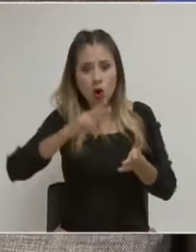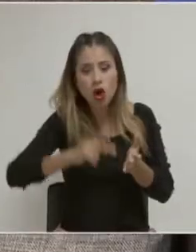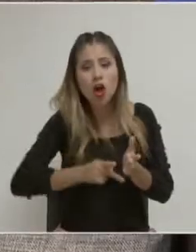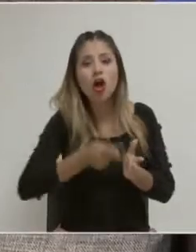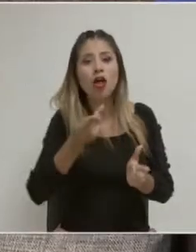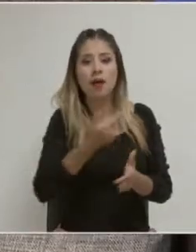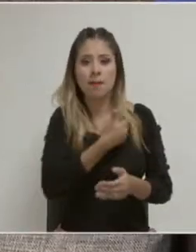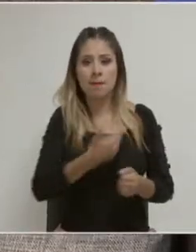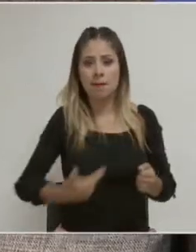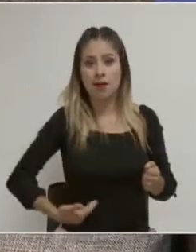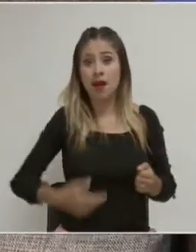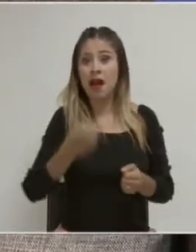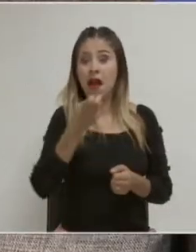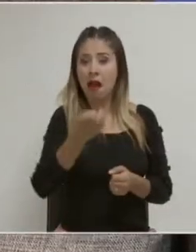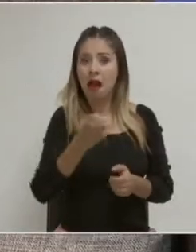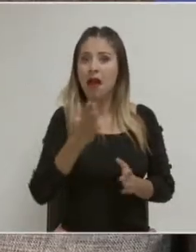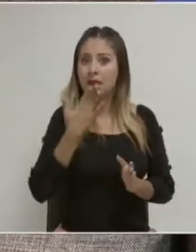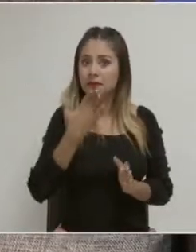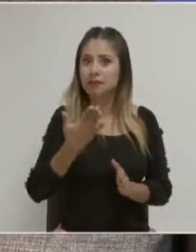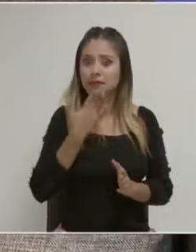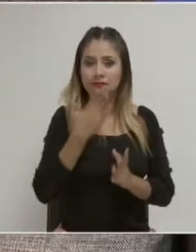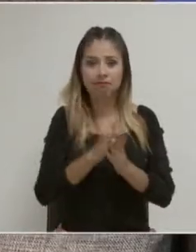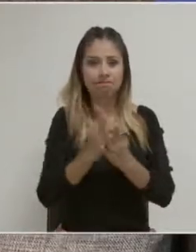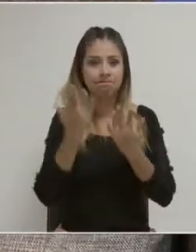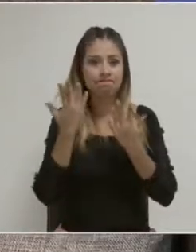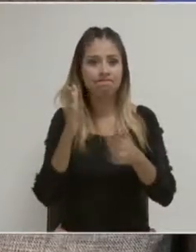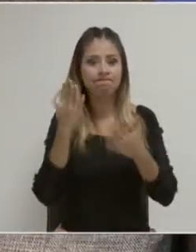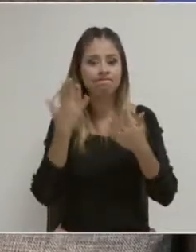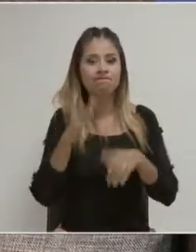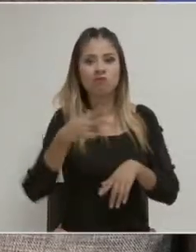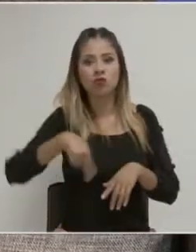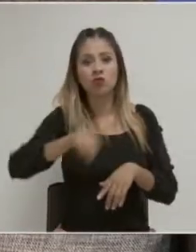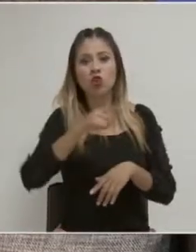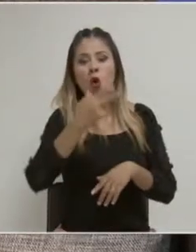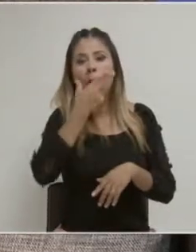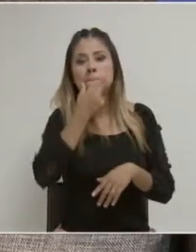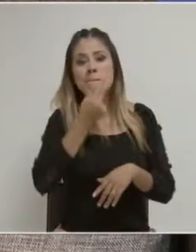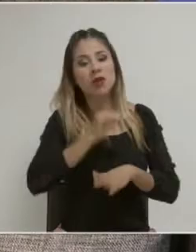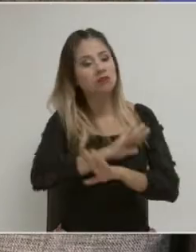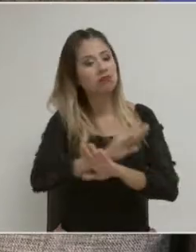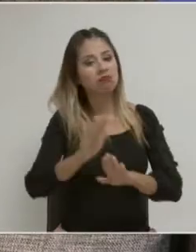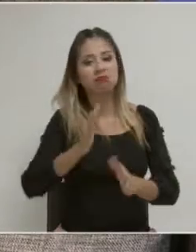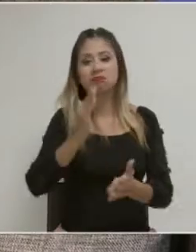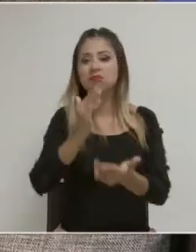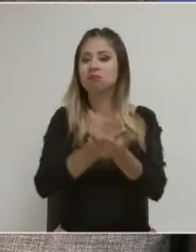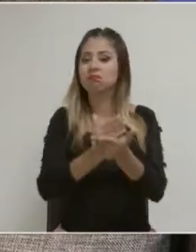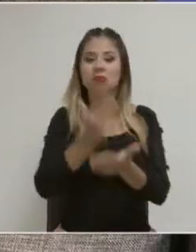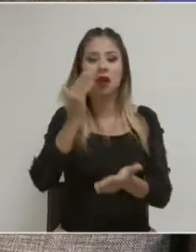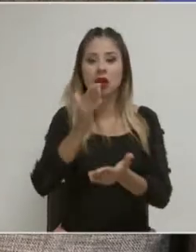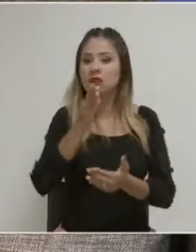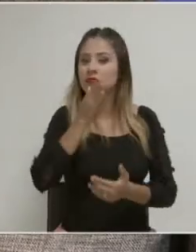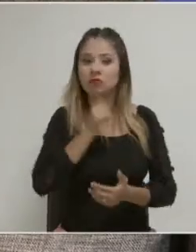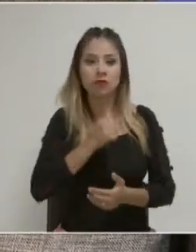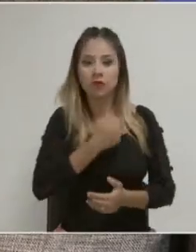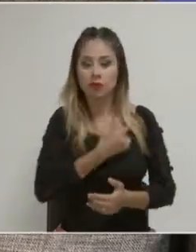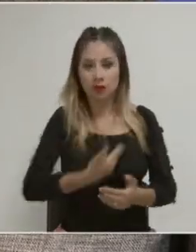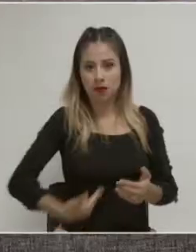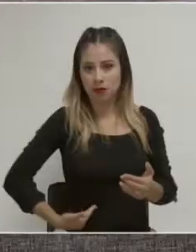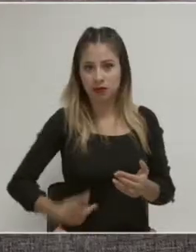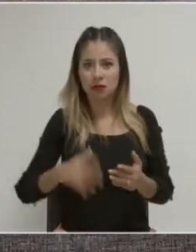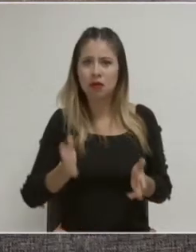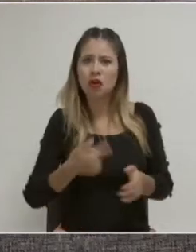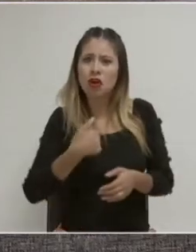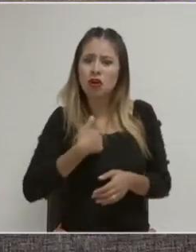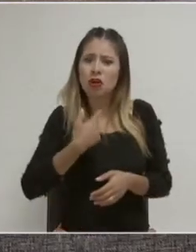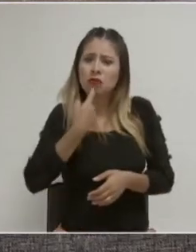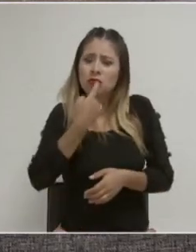Esas son las respuestas. Y yo agradezco muchísimo que nos amplíe, consejera, este panorama, porque en los derechos de las mujeres